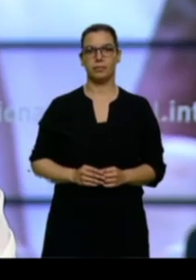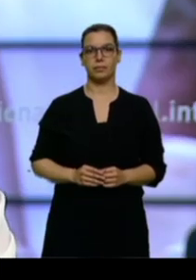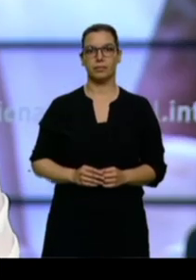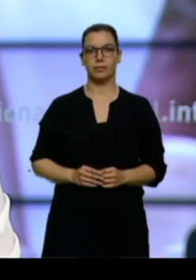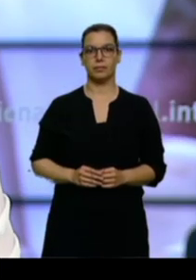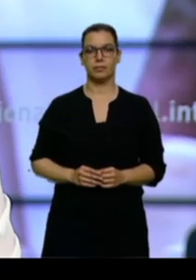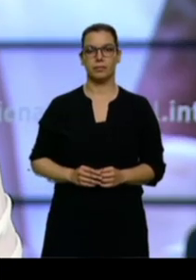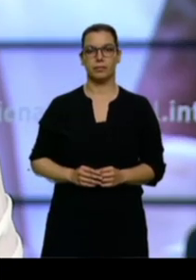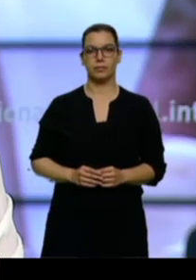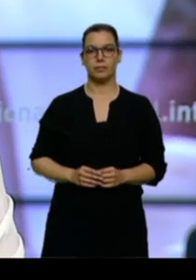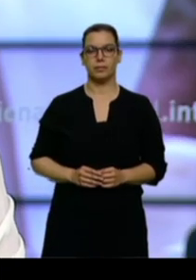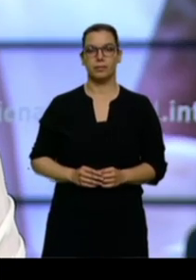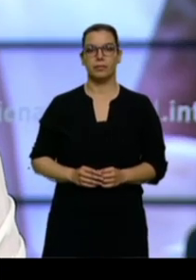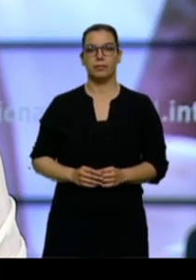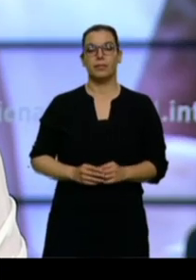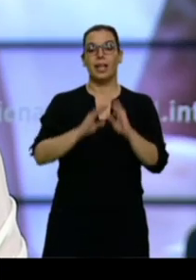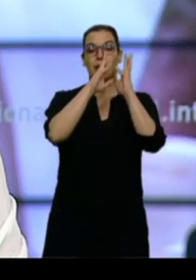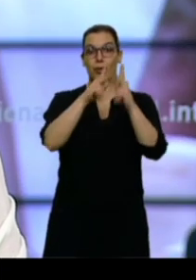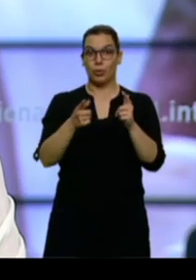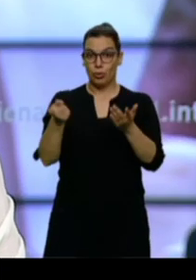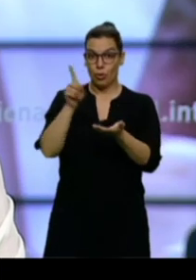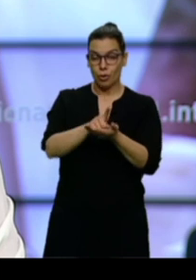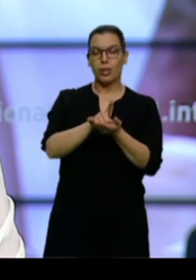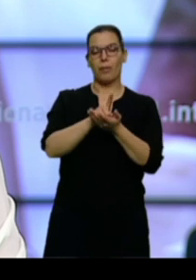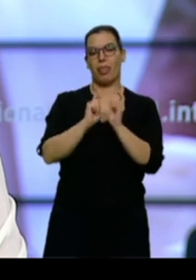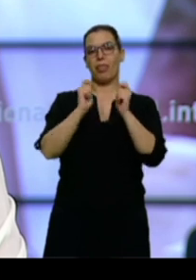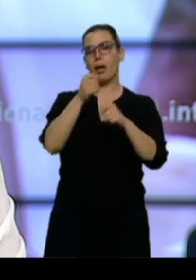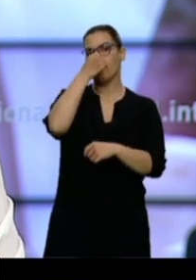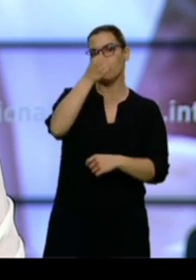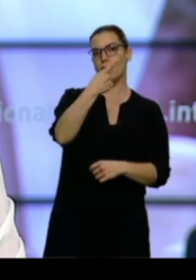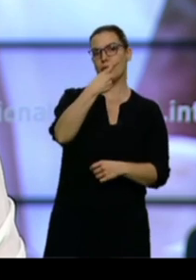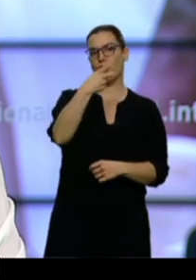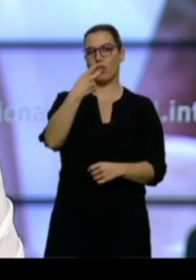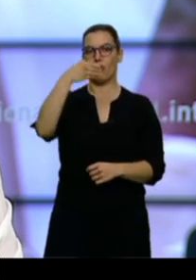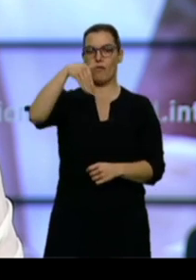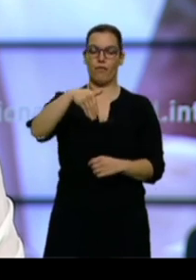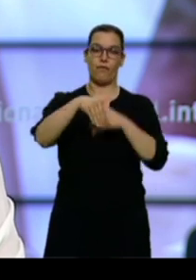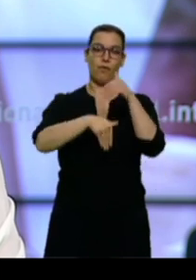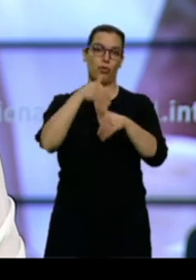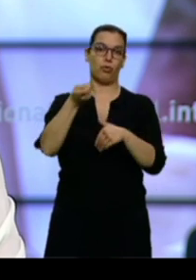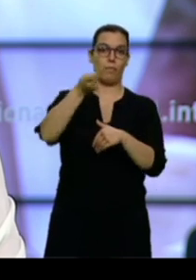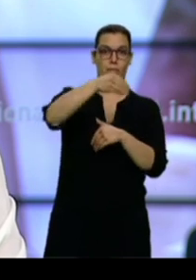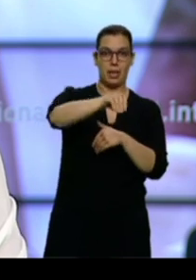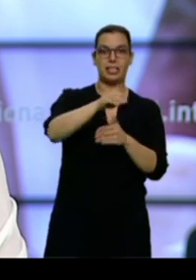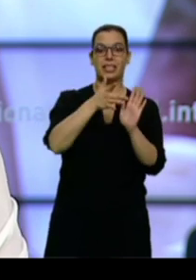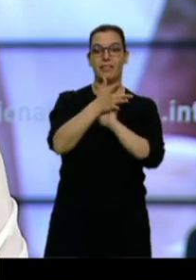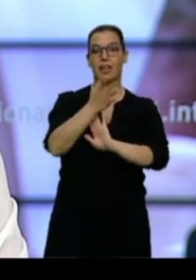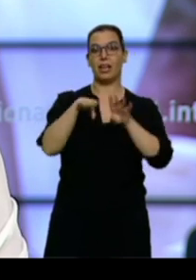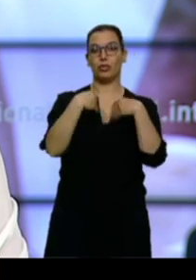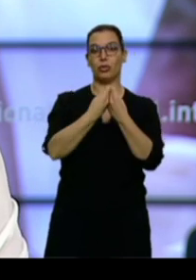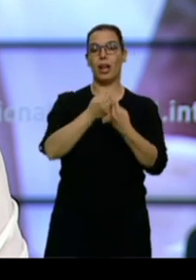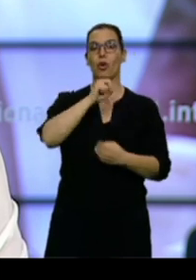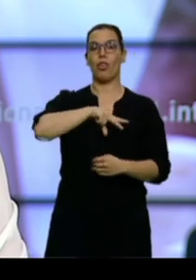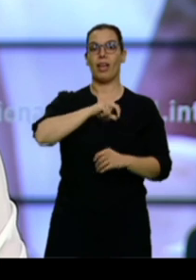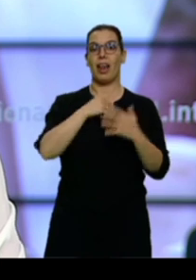El nuevo recuento le ha devuelto al PSOE de León 1.200 votos que le permiten sumar 10 concejales y romper el empate de